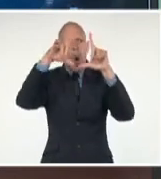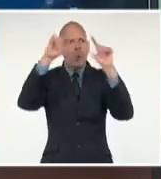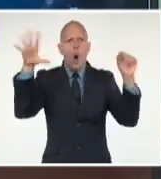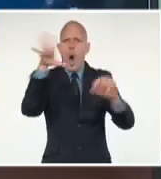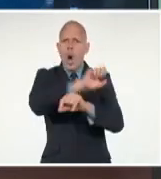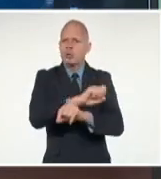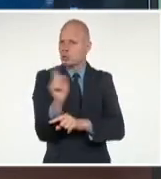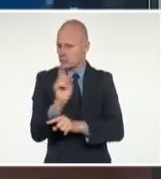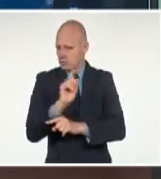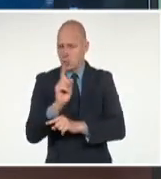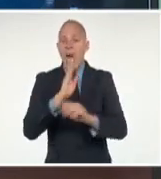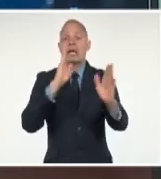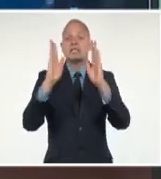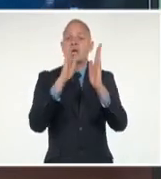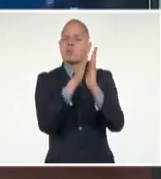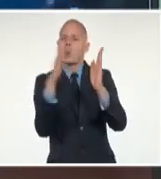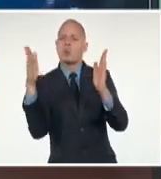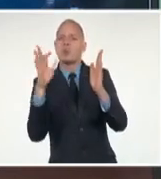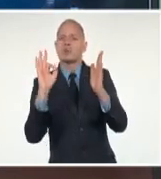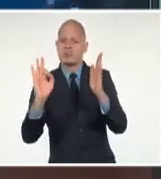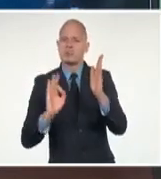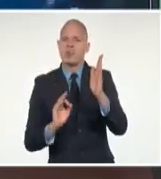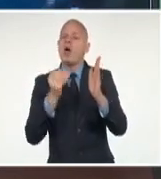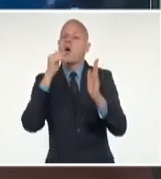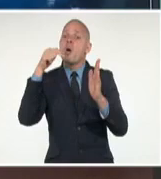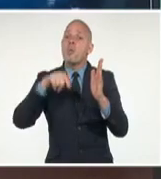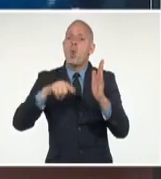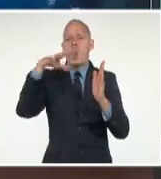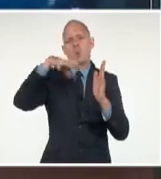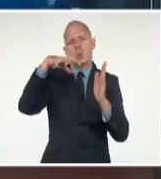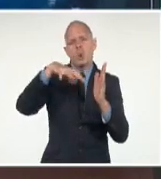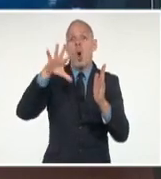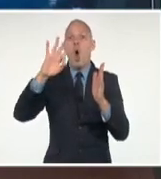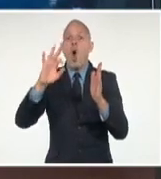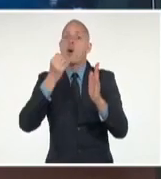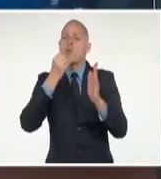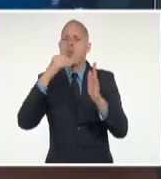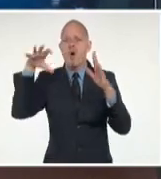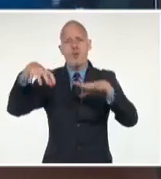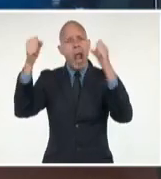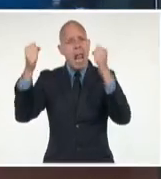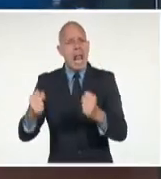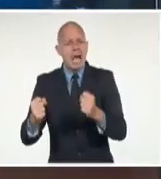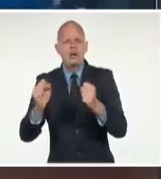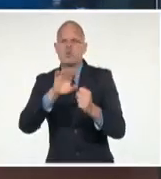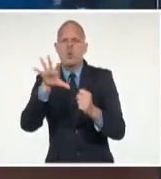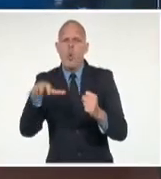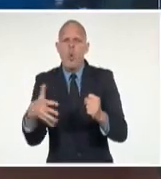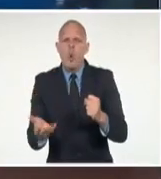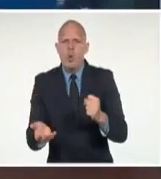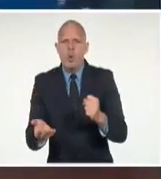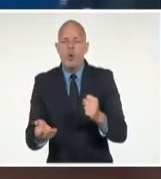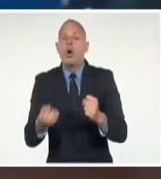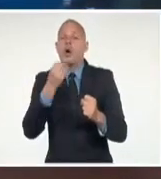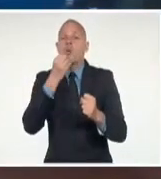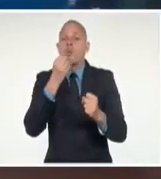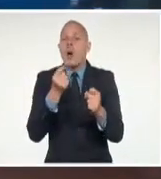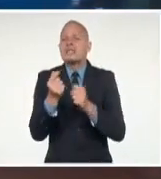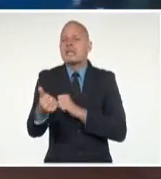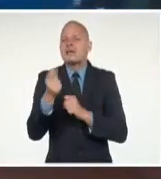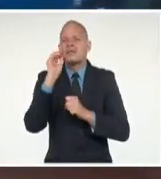Y que pueden ser fuertes y localmente intensas, principalmente en algunas zonas montañosas.